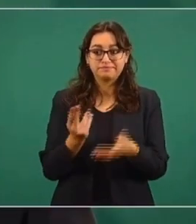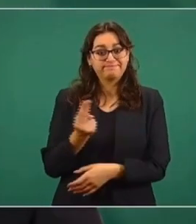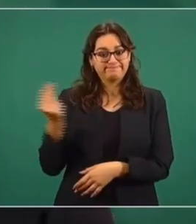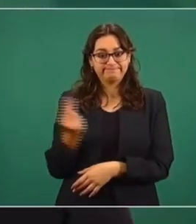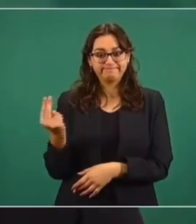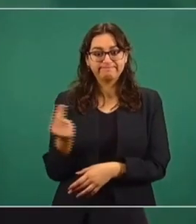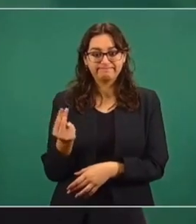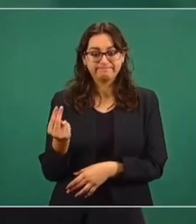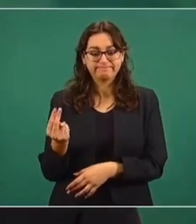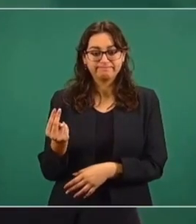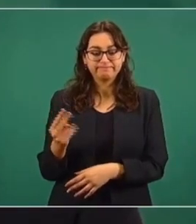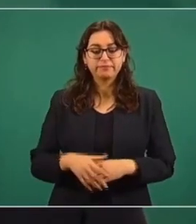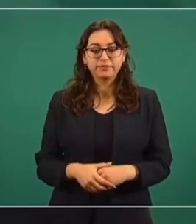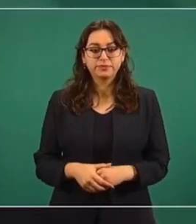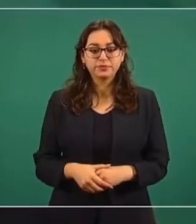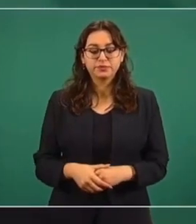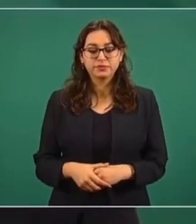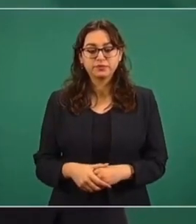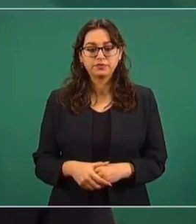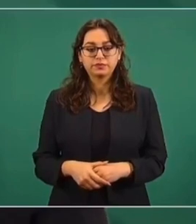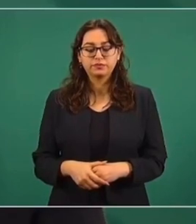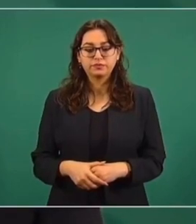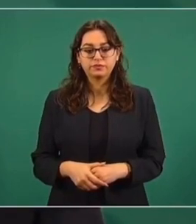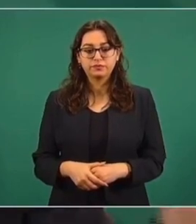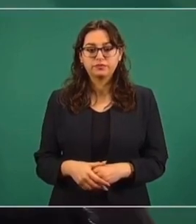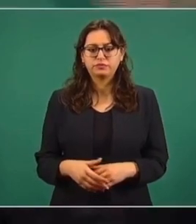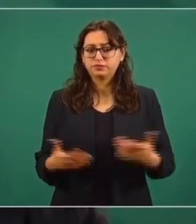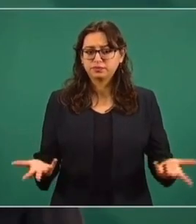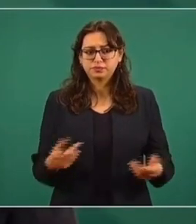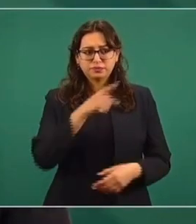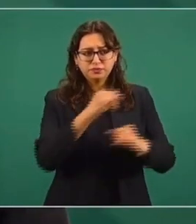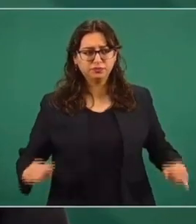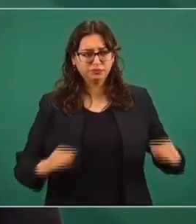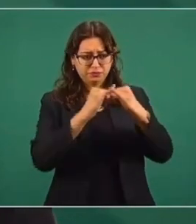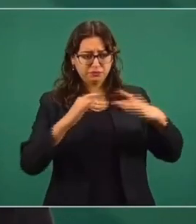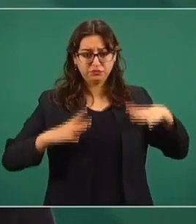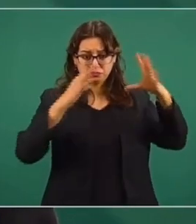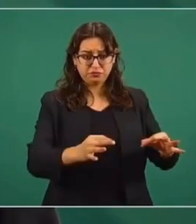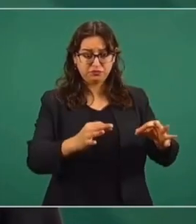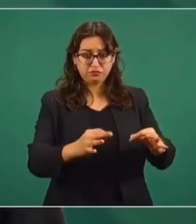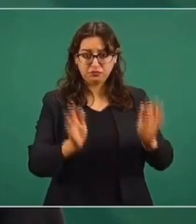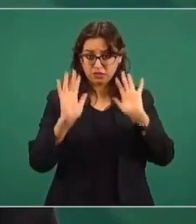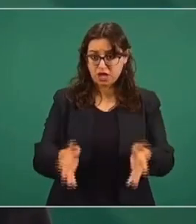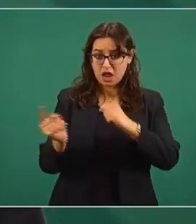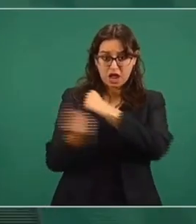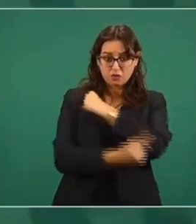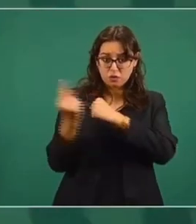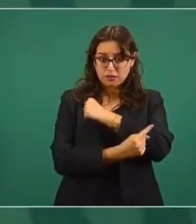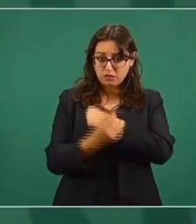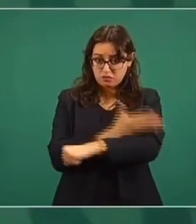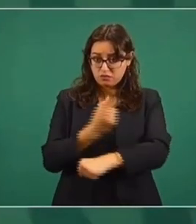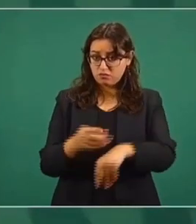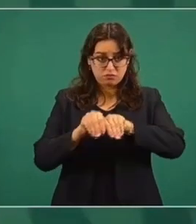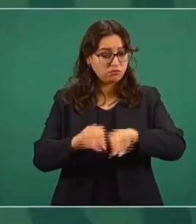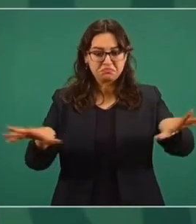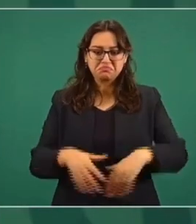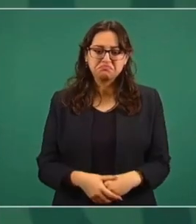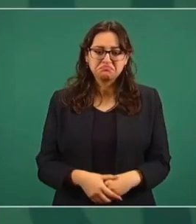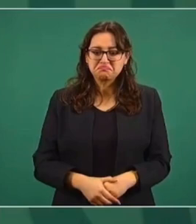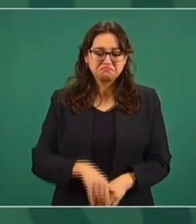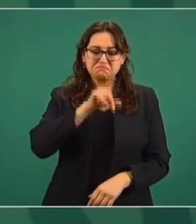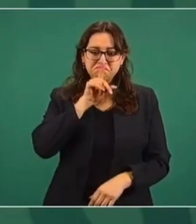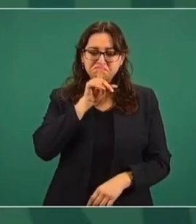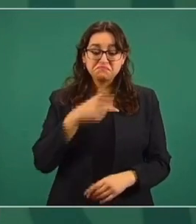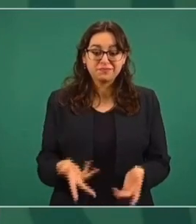No significa tener transparencia el que haya un aparato burocrático creado con ese propósito. Ya eso quedó de manifiesto.